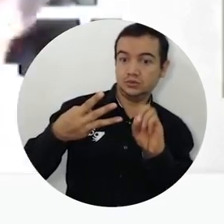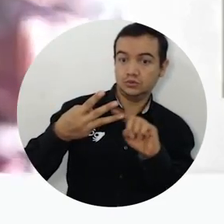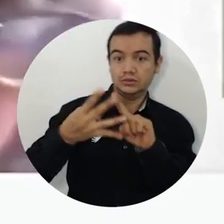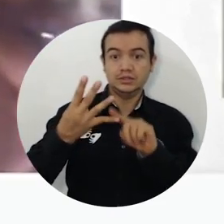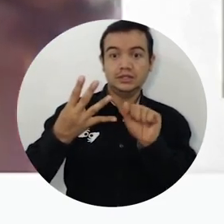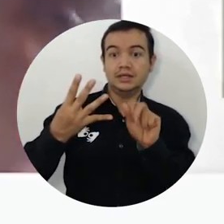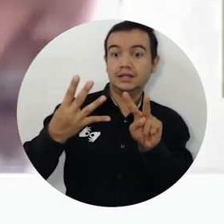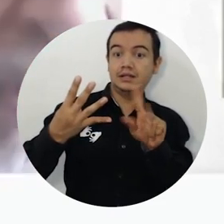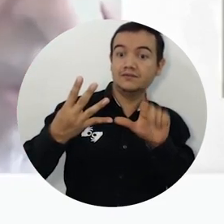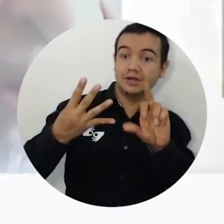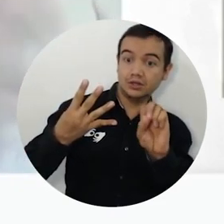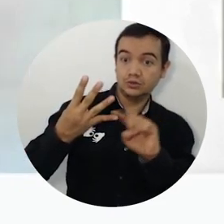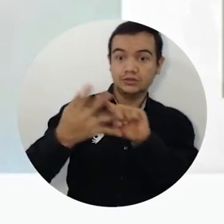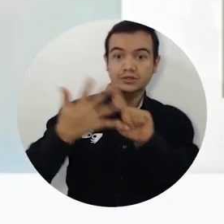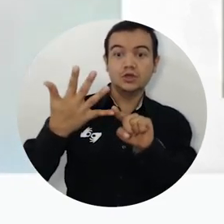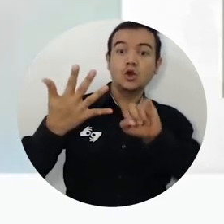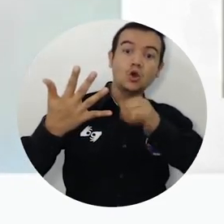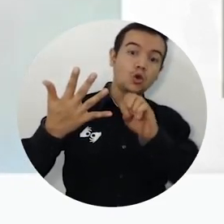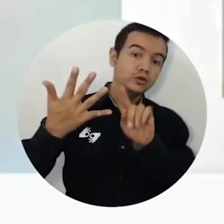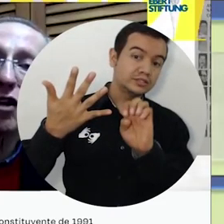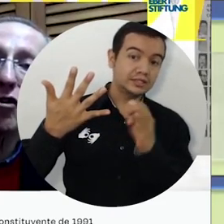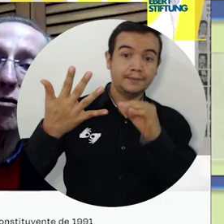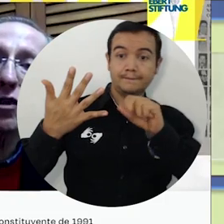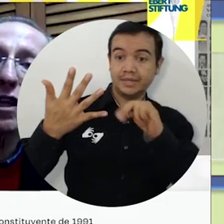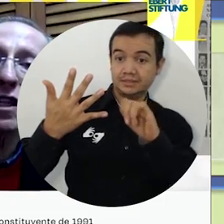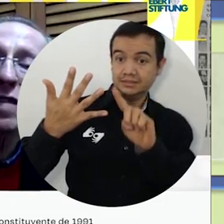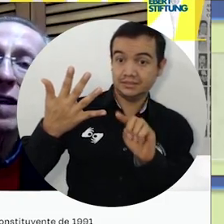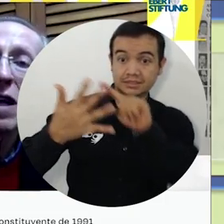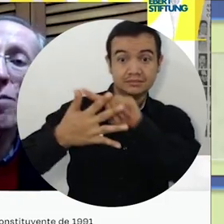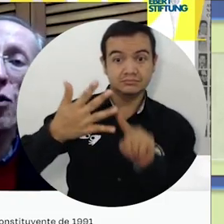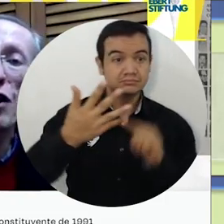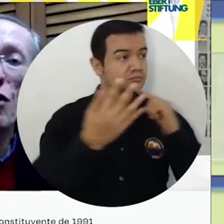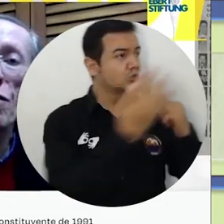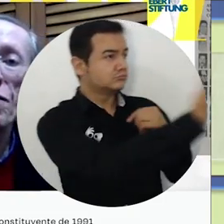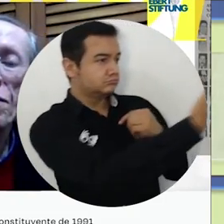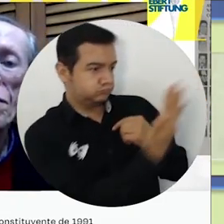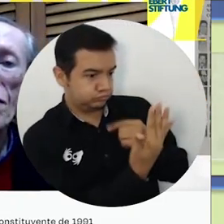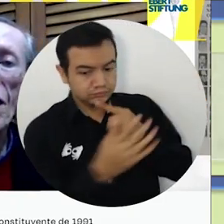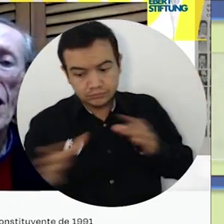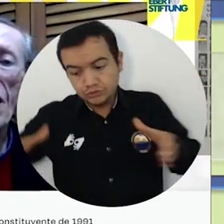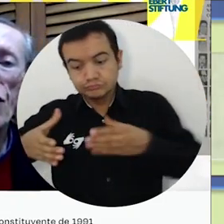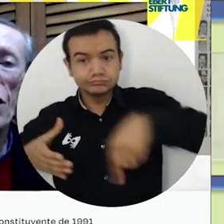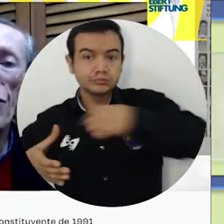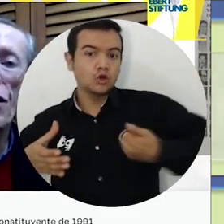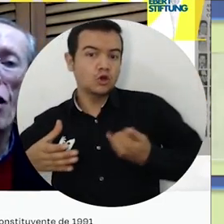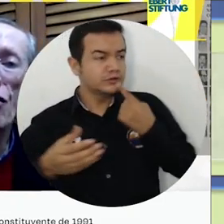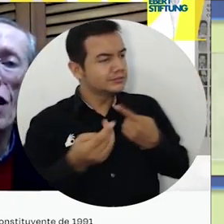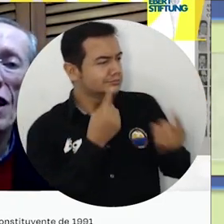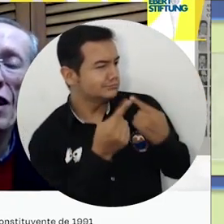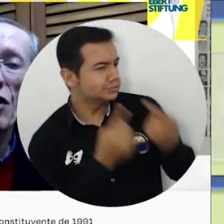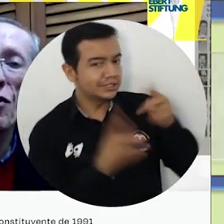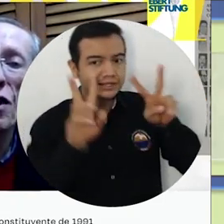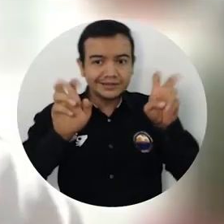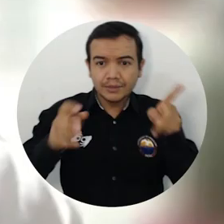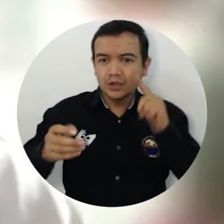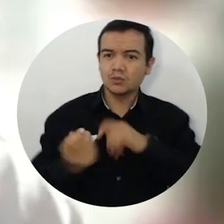Echeverry Uruguru y José Matías Ortiz, dialogaron con la Academia y los jóvenes del Caribe sobre logros, impactos, cambios, limitaciones,